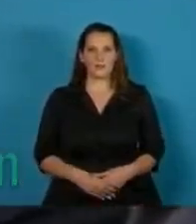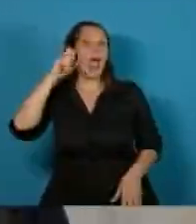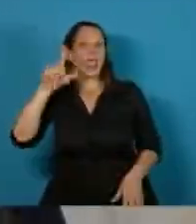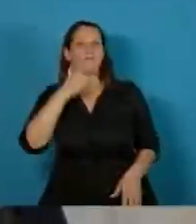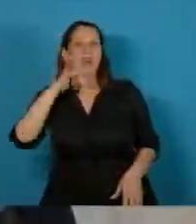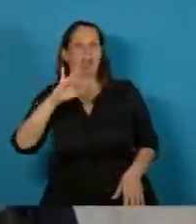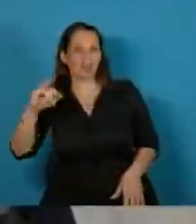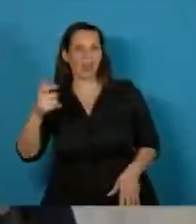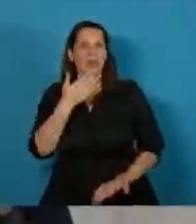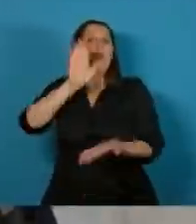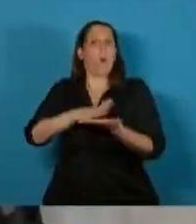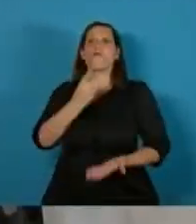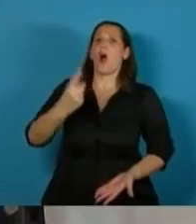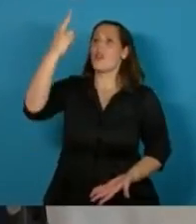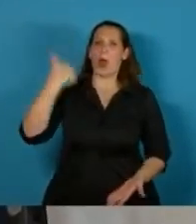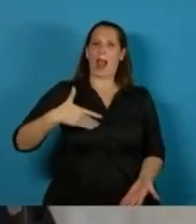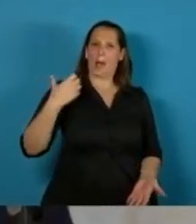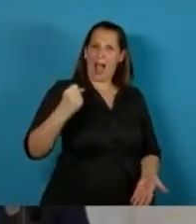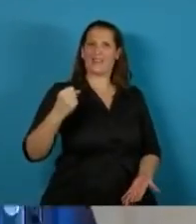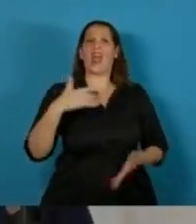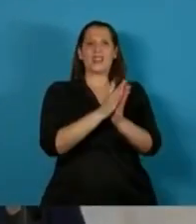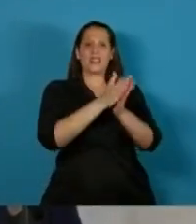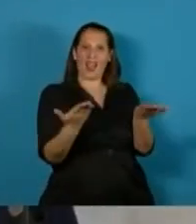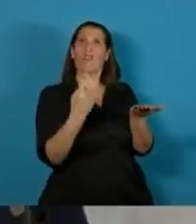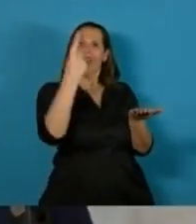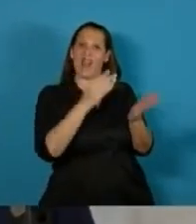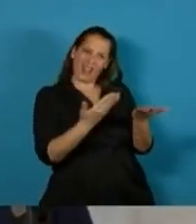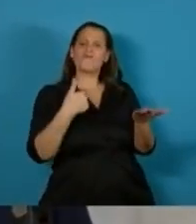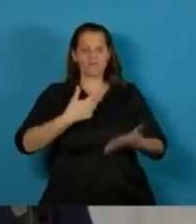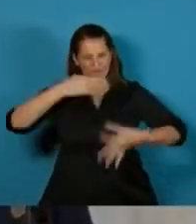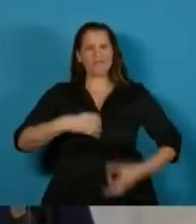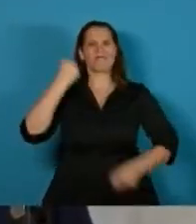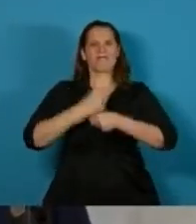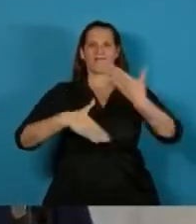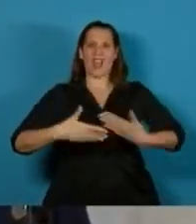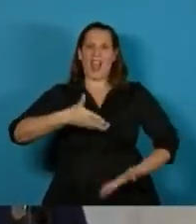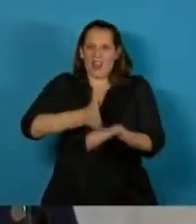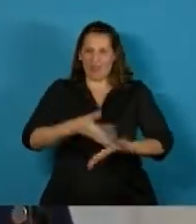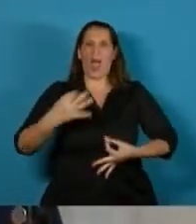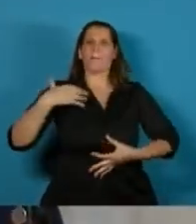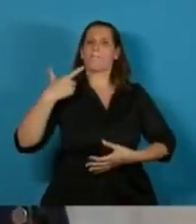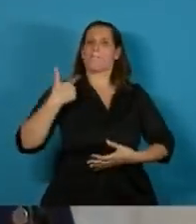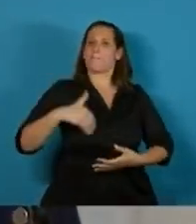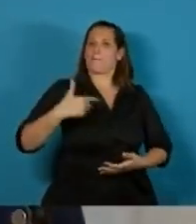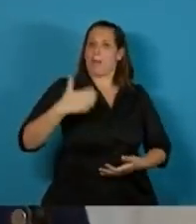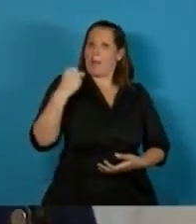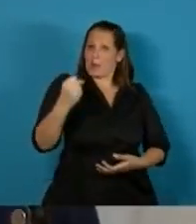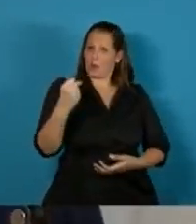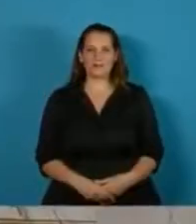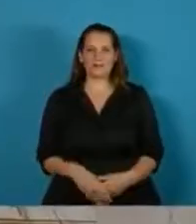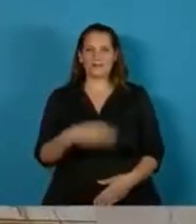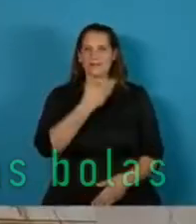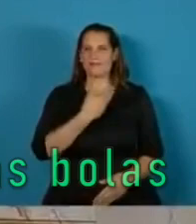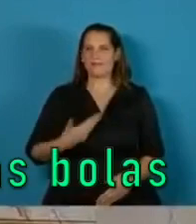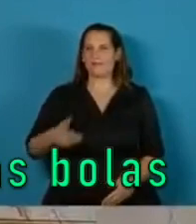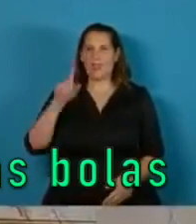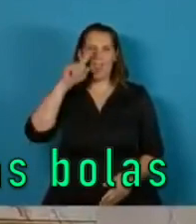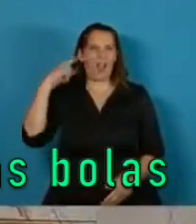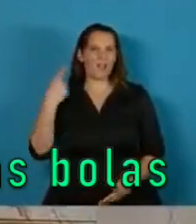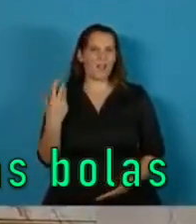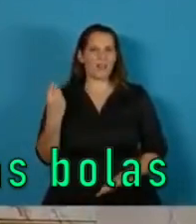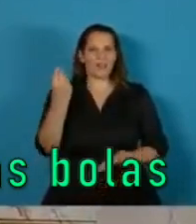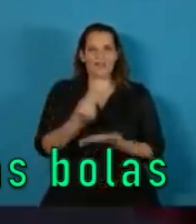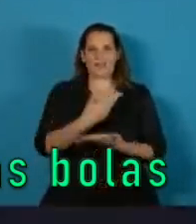La inflación hoy me devora Vivo con calculadora Y encima se escapa el dólar ¡A la concha de la lora! Los